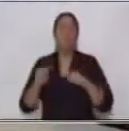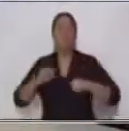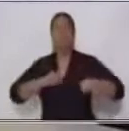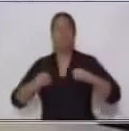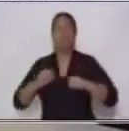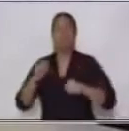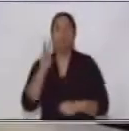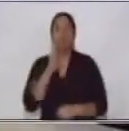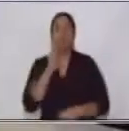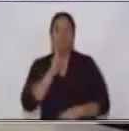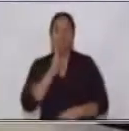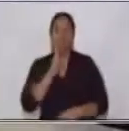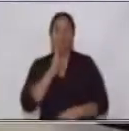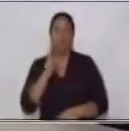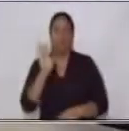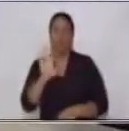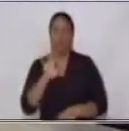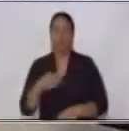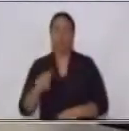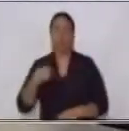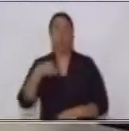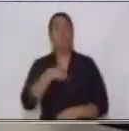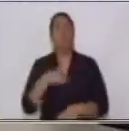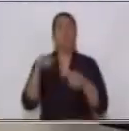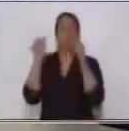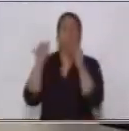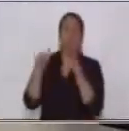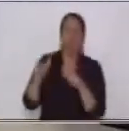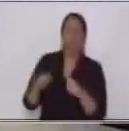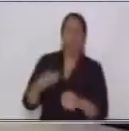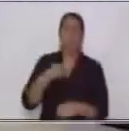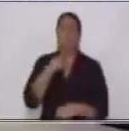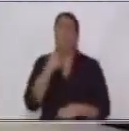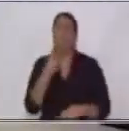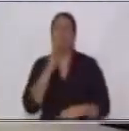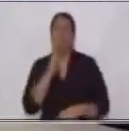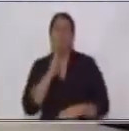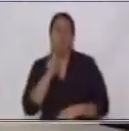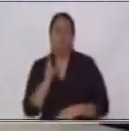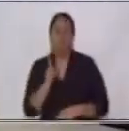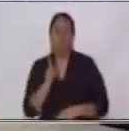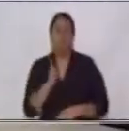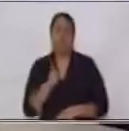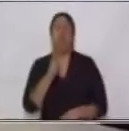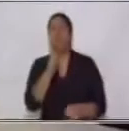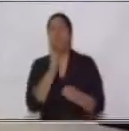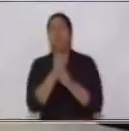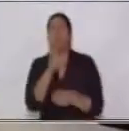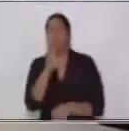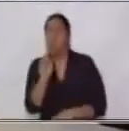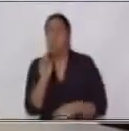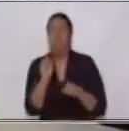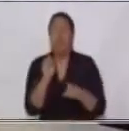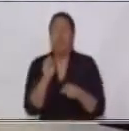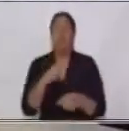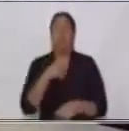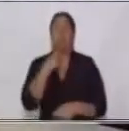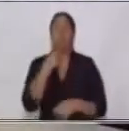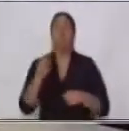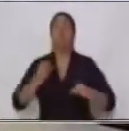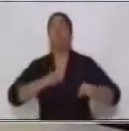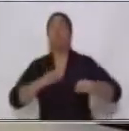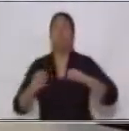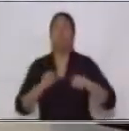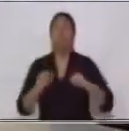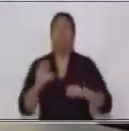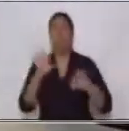entonces cuando analizamos las voces verbales identificamos que la voz activa es cuando el sujeto o